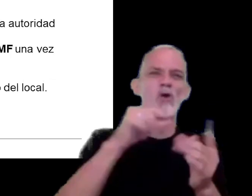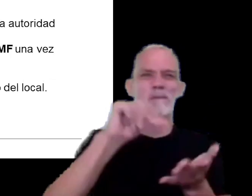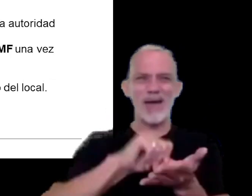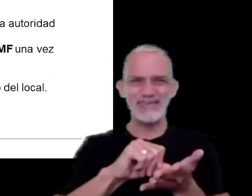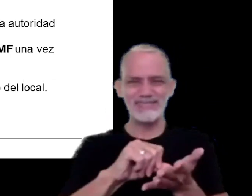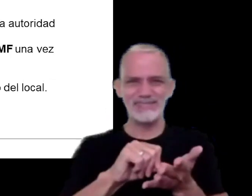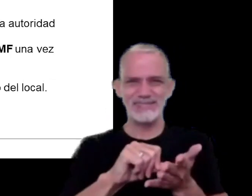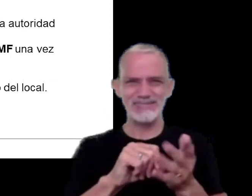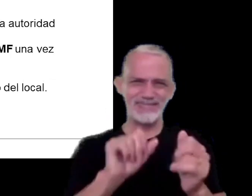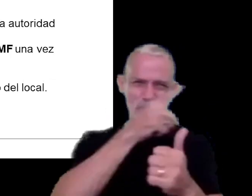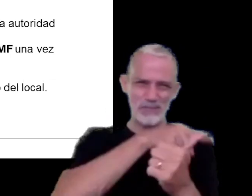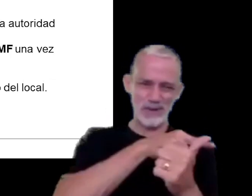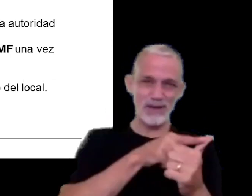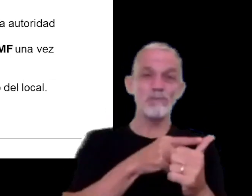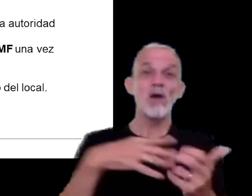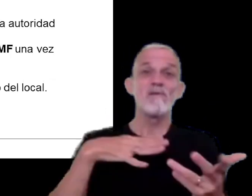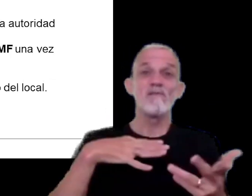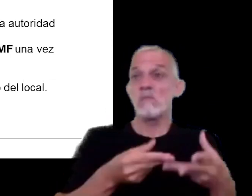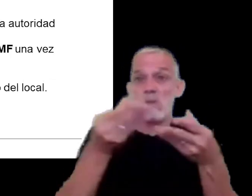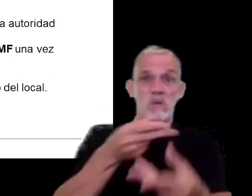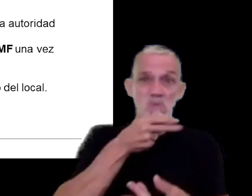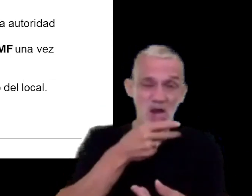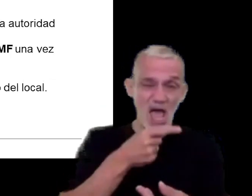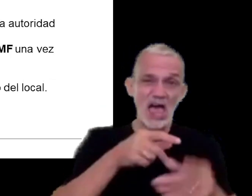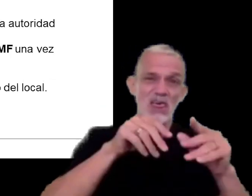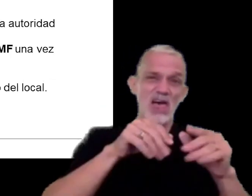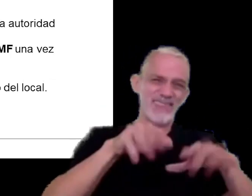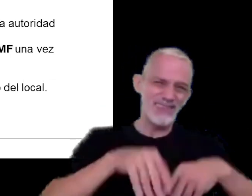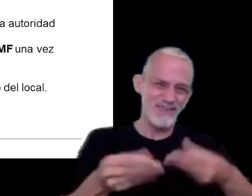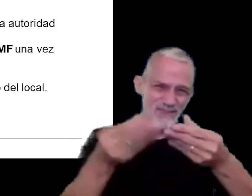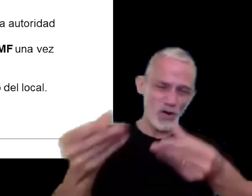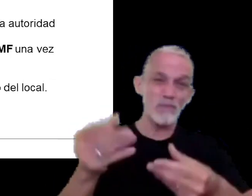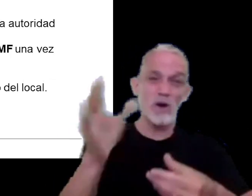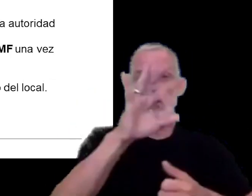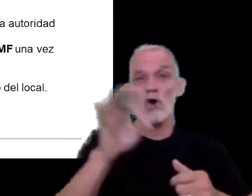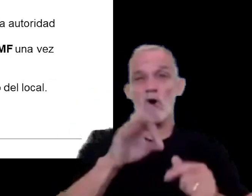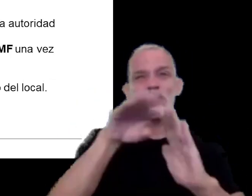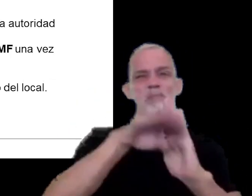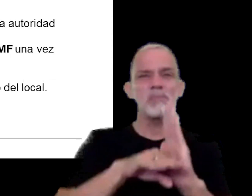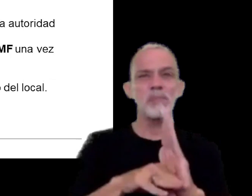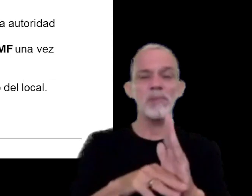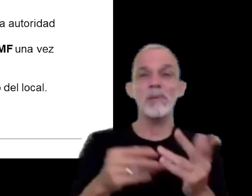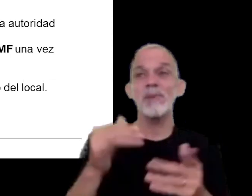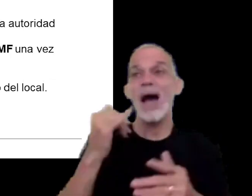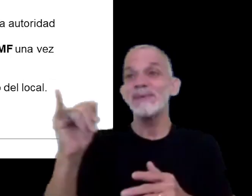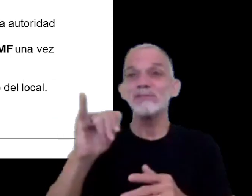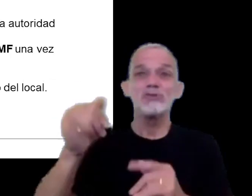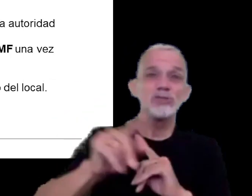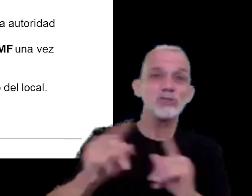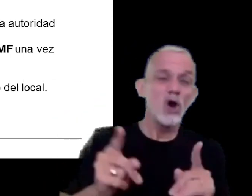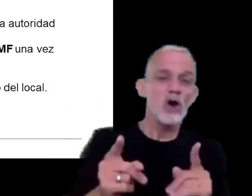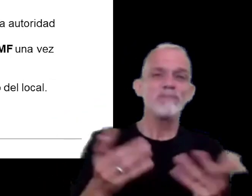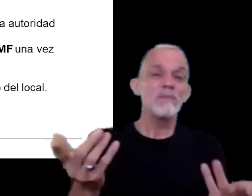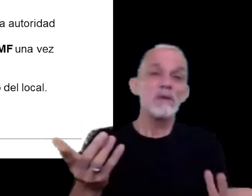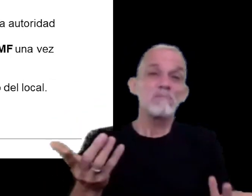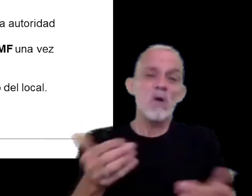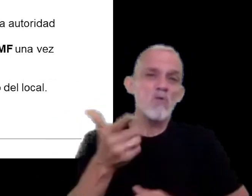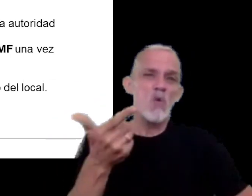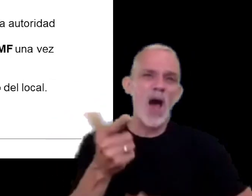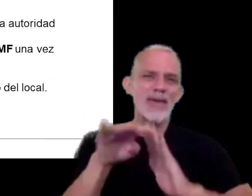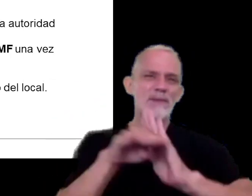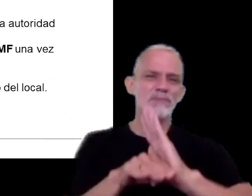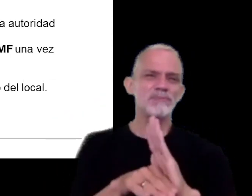por falta de presentación del informe país por país como del régimen de notificaciones pero no tenemos un